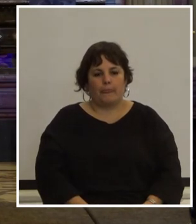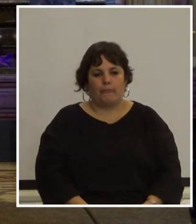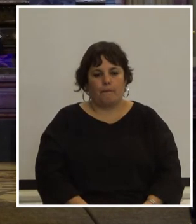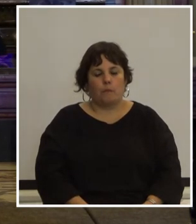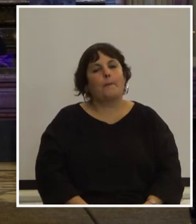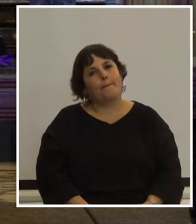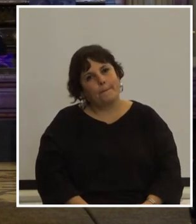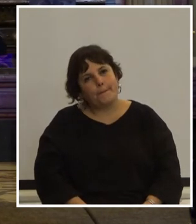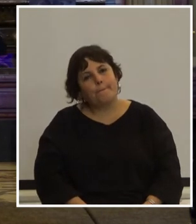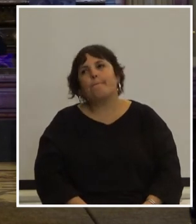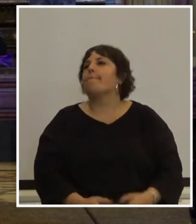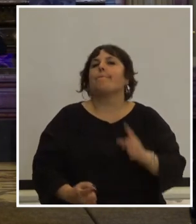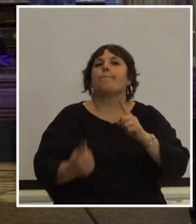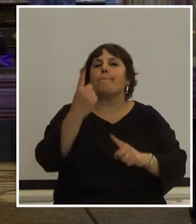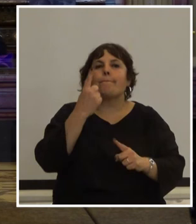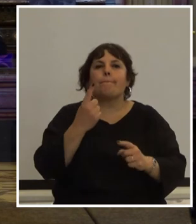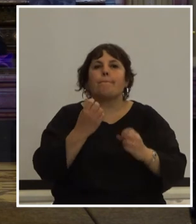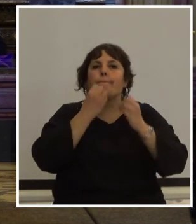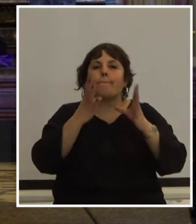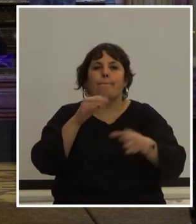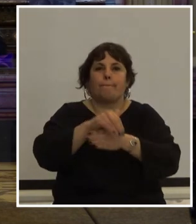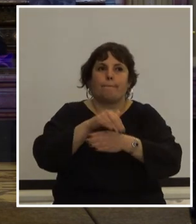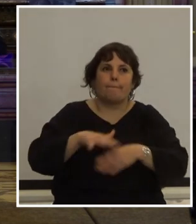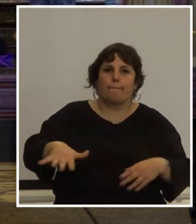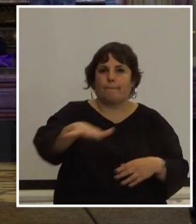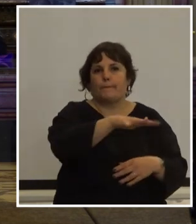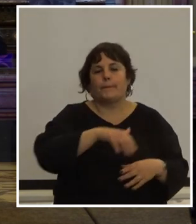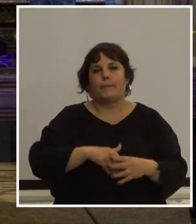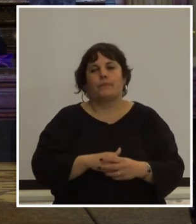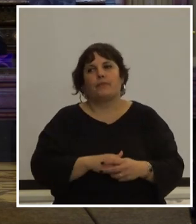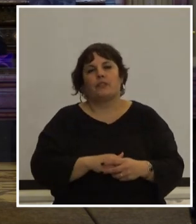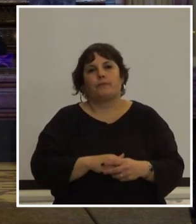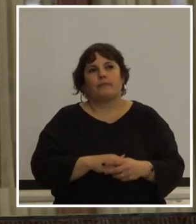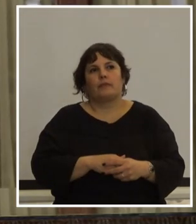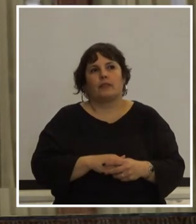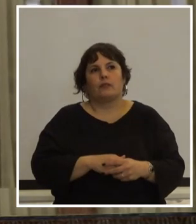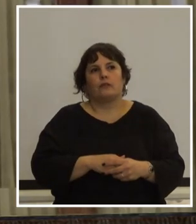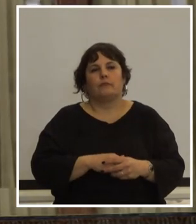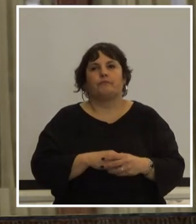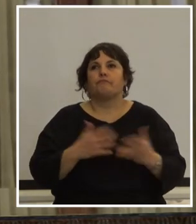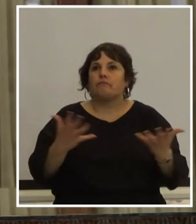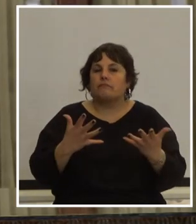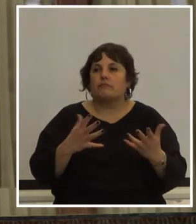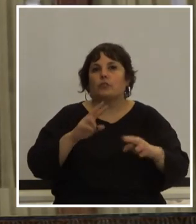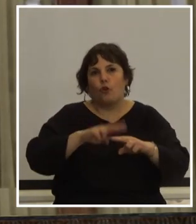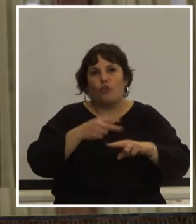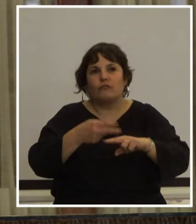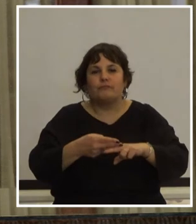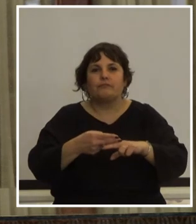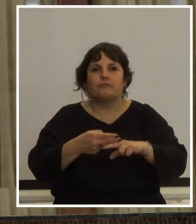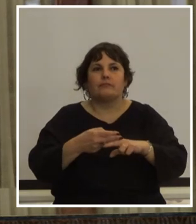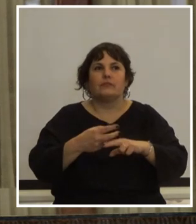bueno primero que nada buenas tardes a todos y a todas nos encontramos una vez más